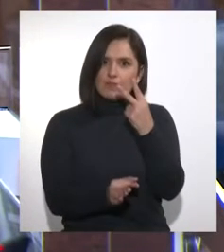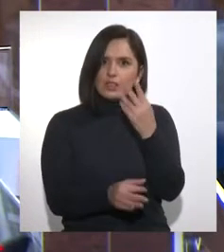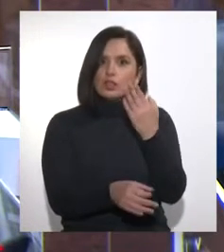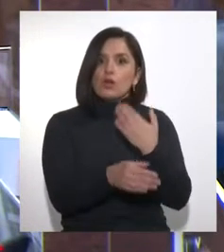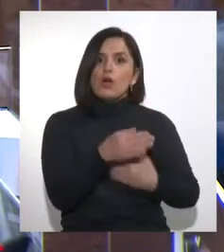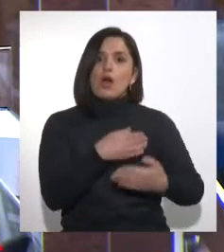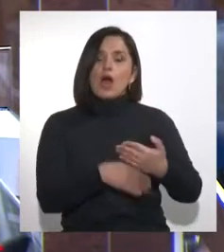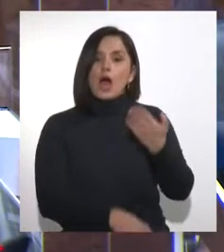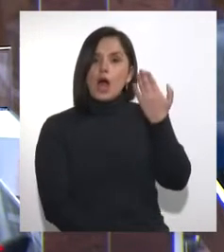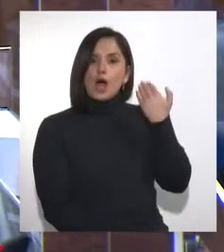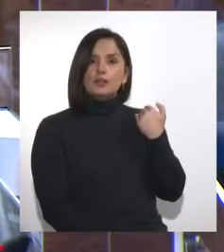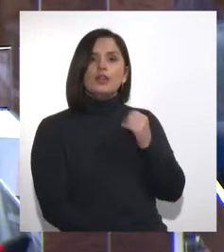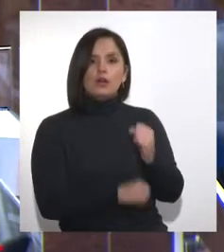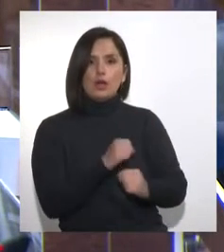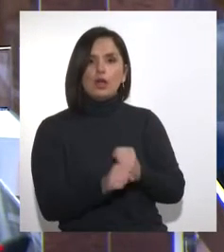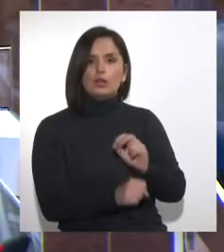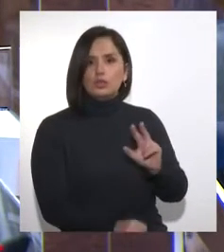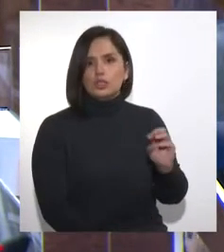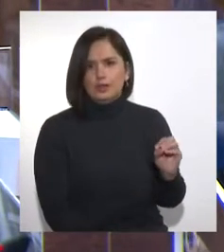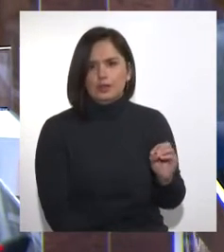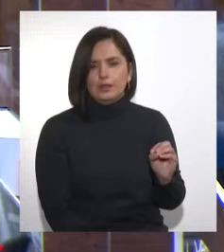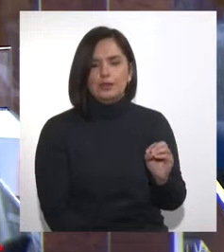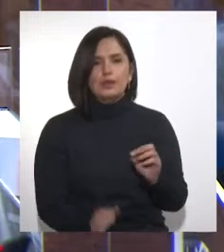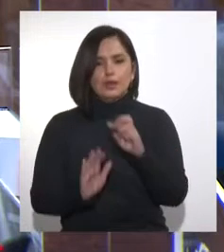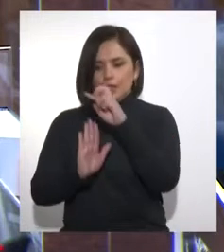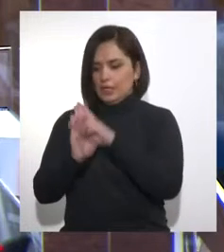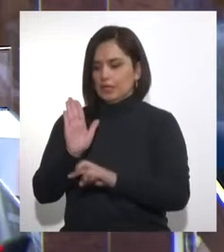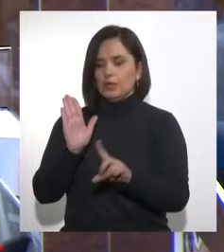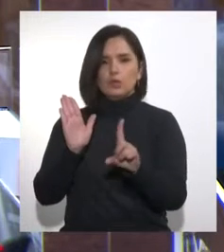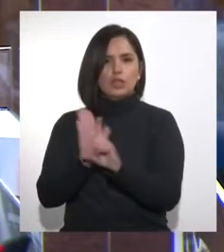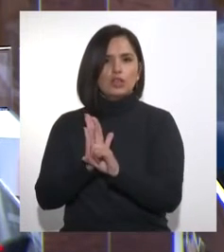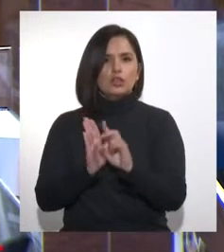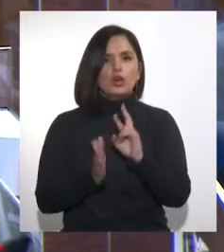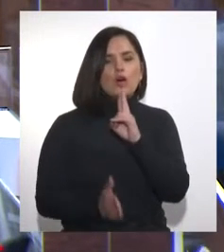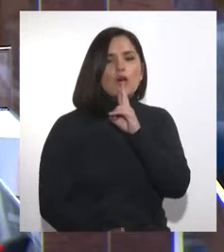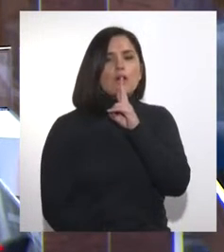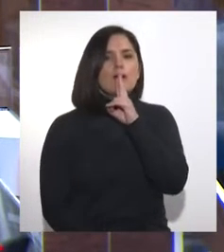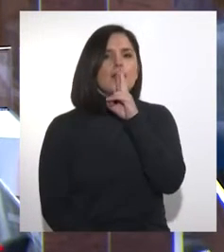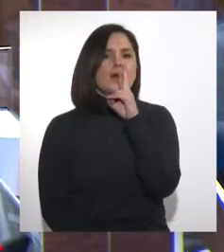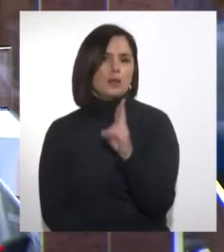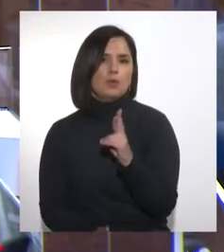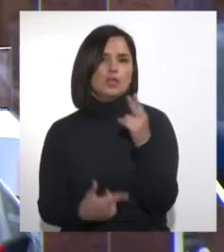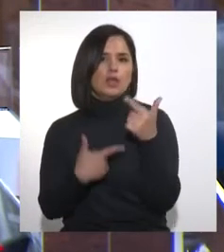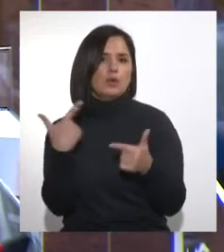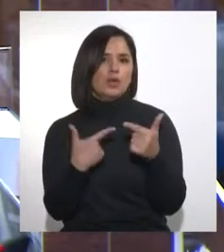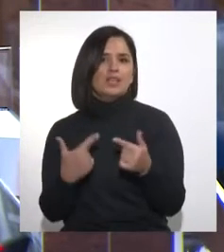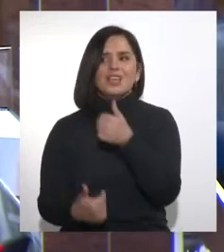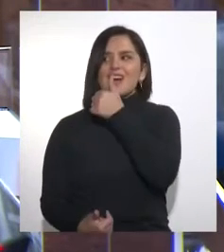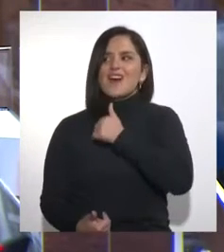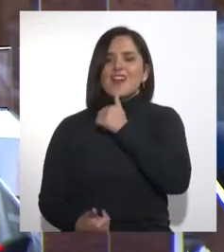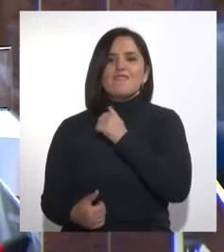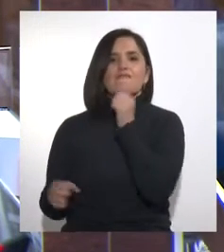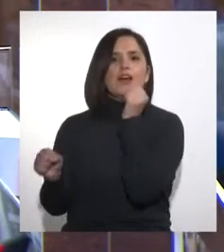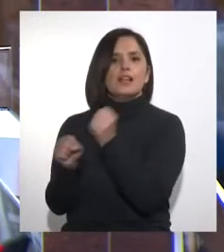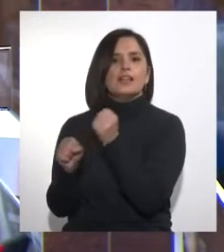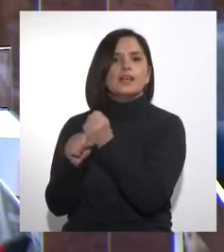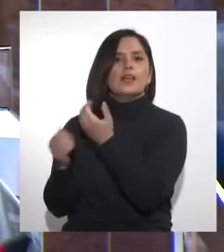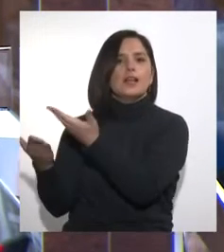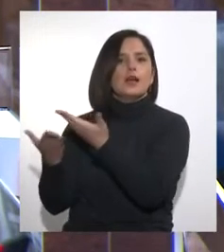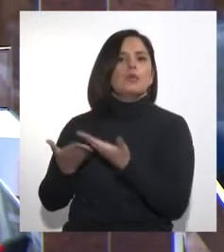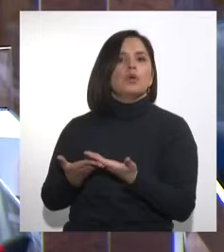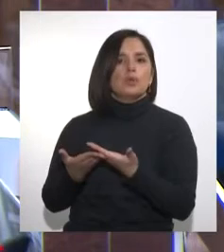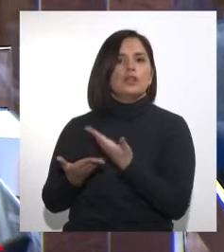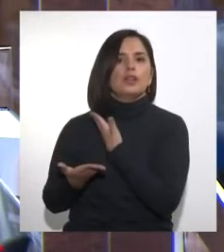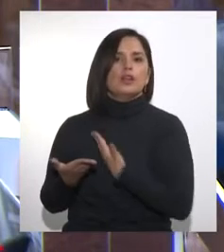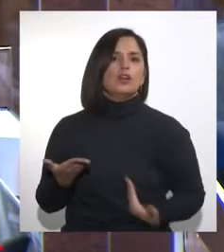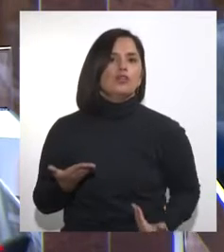Presidenta, este proyecto representa la respuesta política a la ausencia de iniciativas efectivas y eficaces para ayudar a la